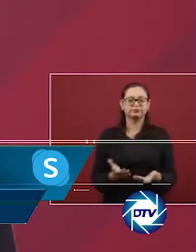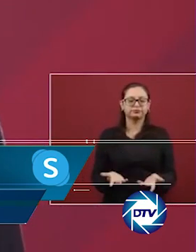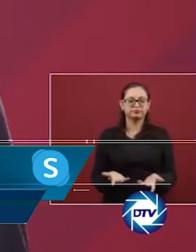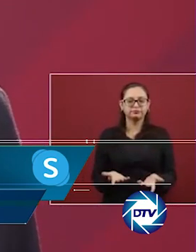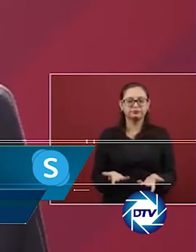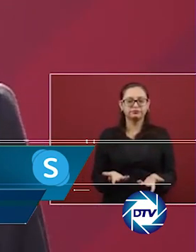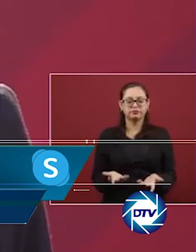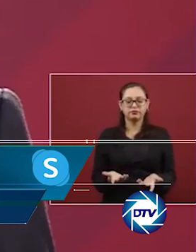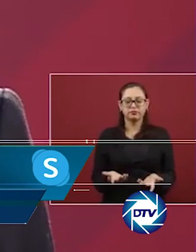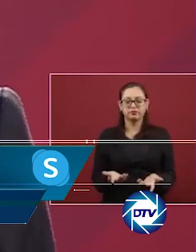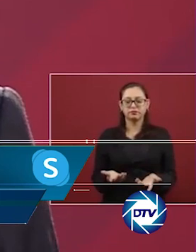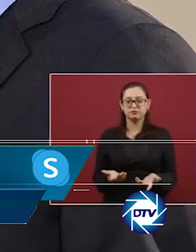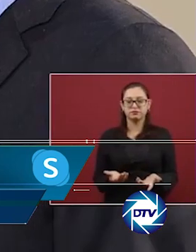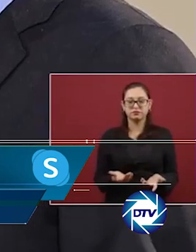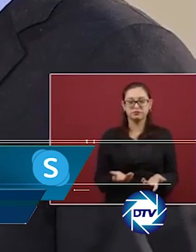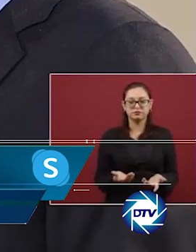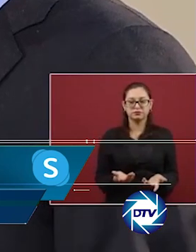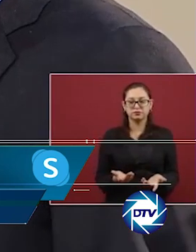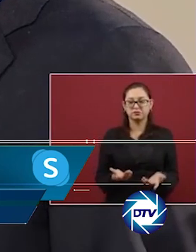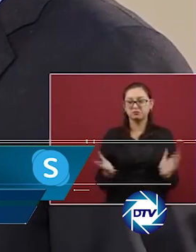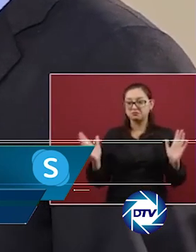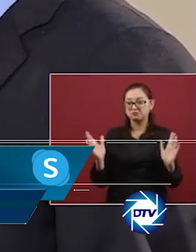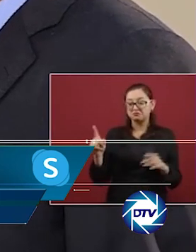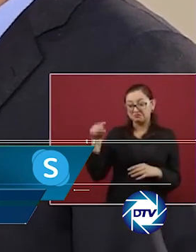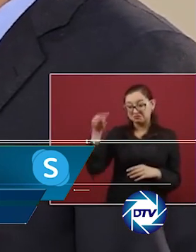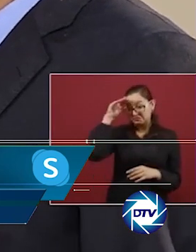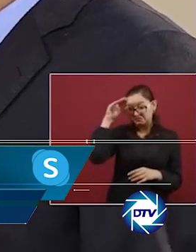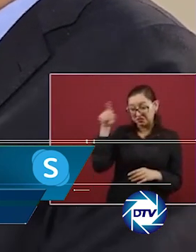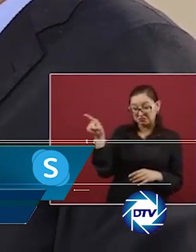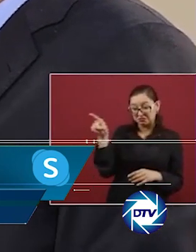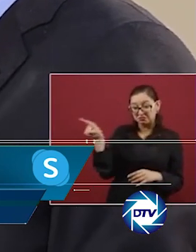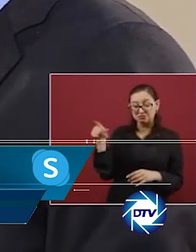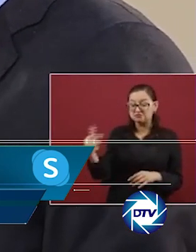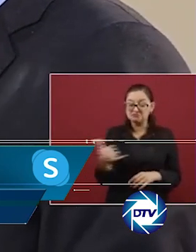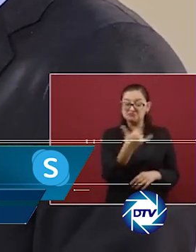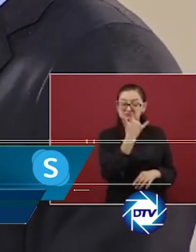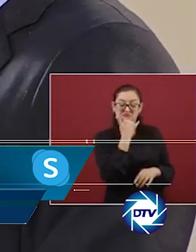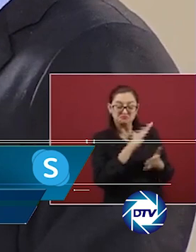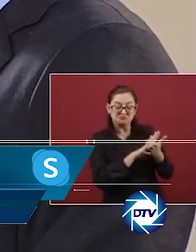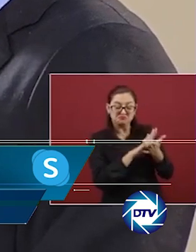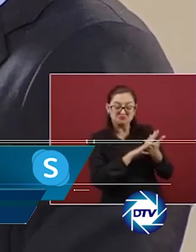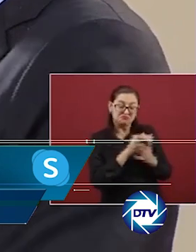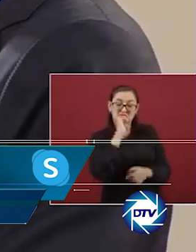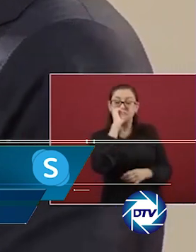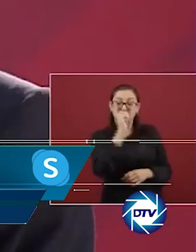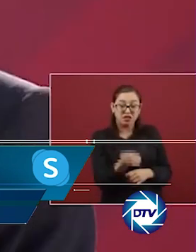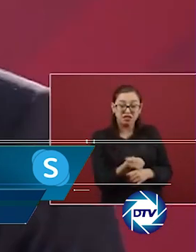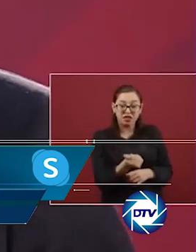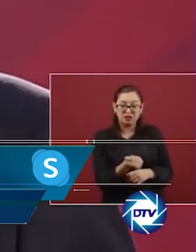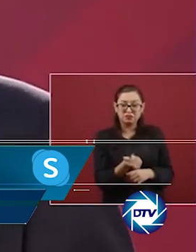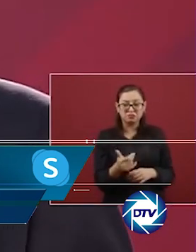Obrador, tal como prometió en la campaña electoral, negociaría nuevas reglas con los distintos cárteles de la droga.